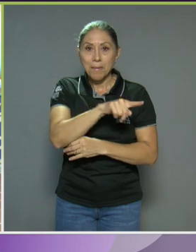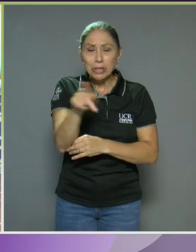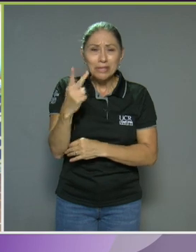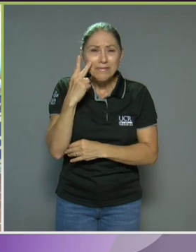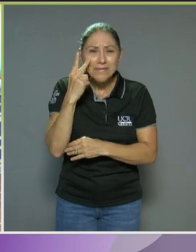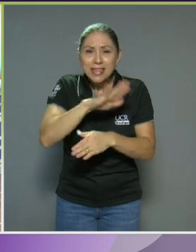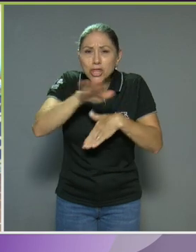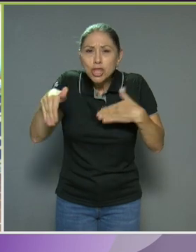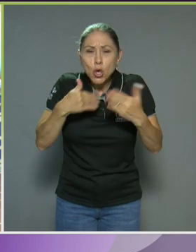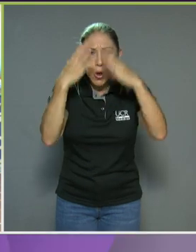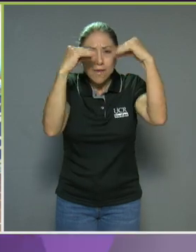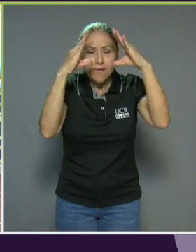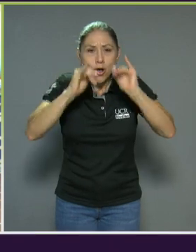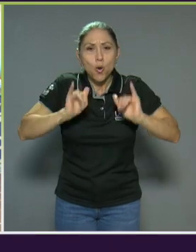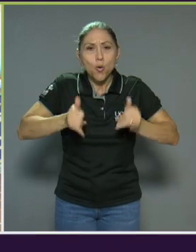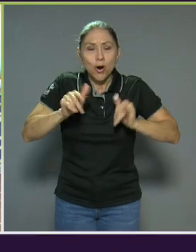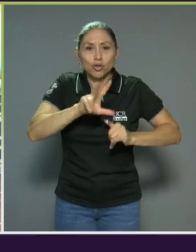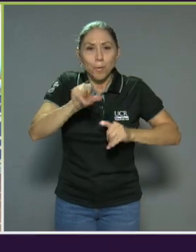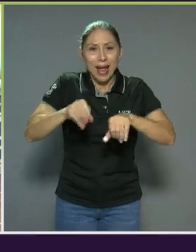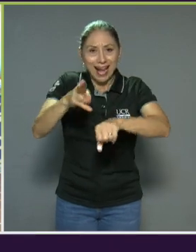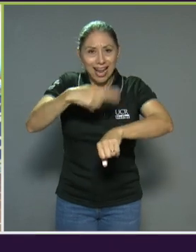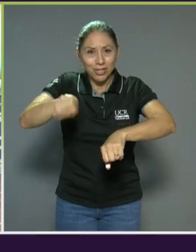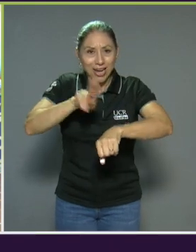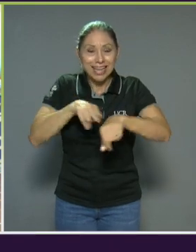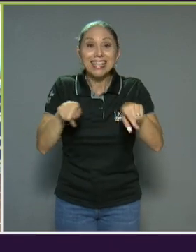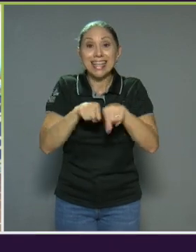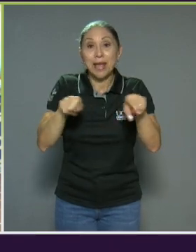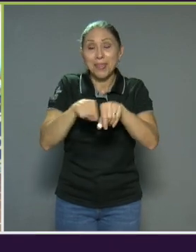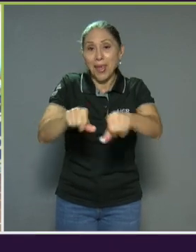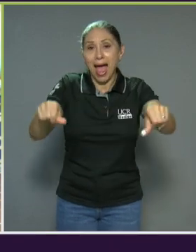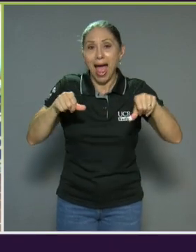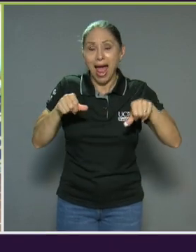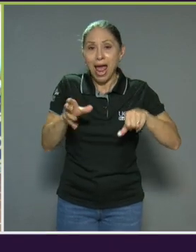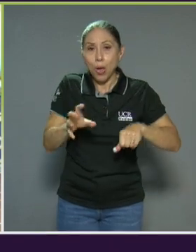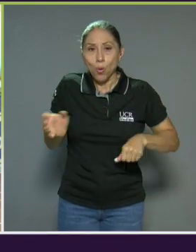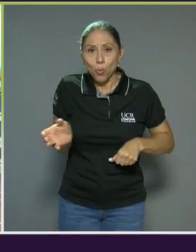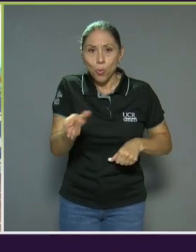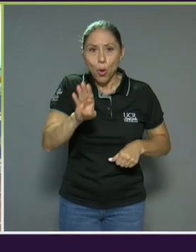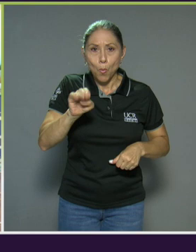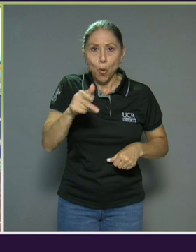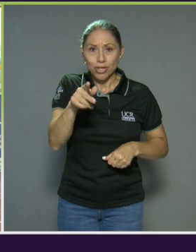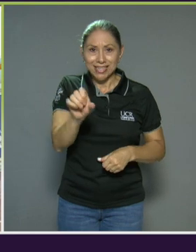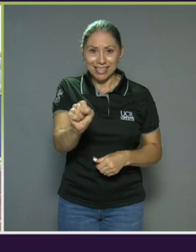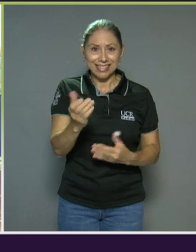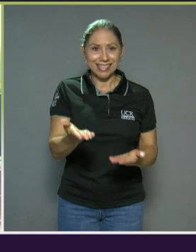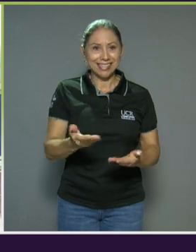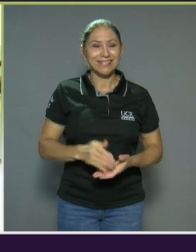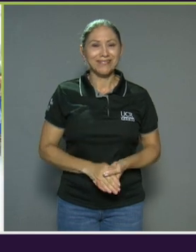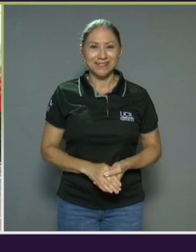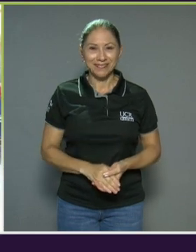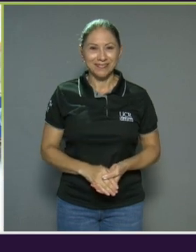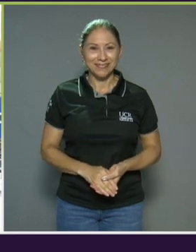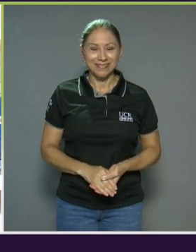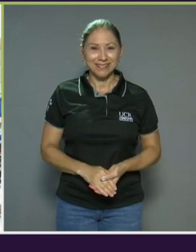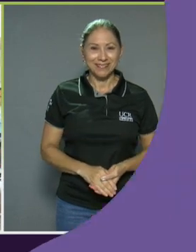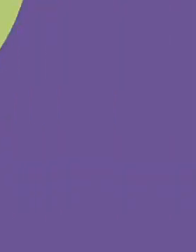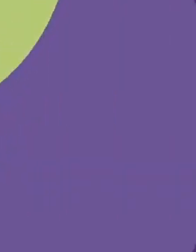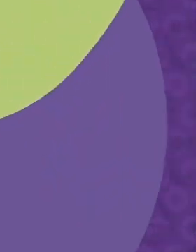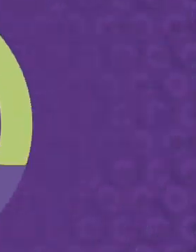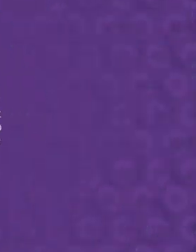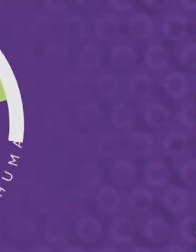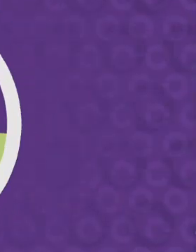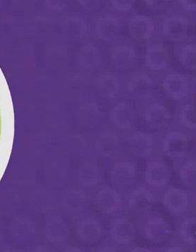ningún detalle de los juegos paranacionales y de la disciplina de bochas. ¡Gracias! ¡Gracias! ¡Gracias!